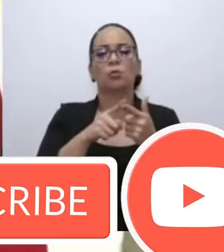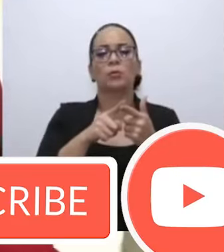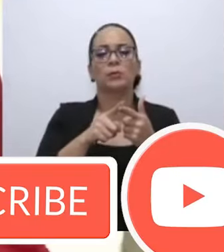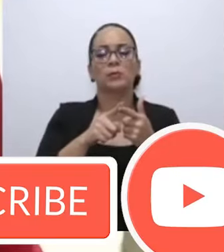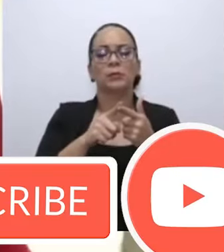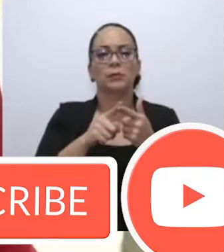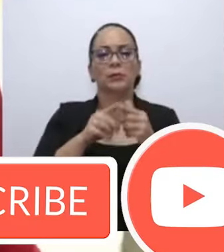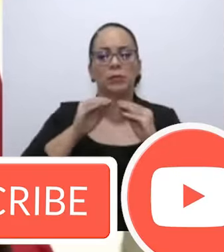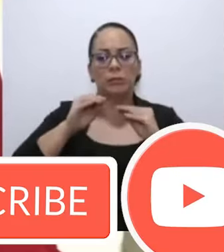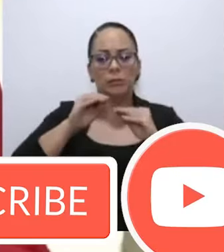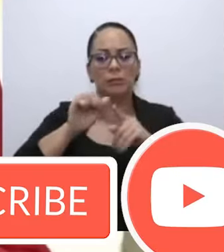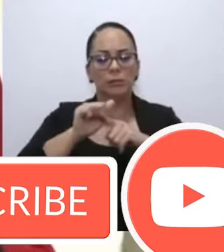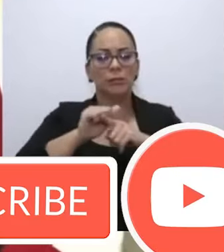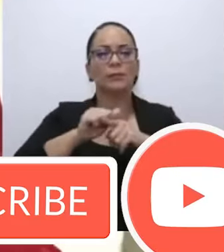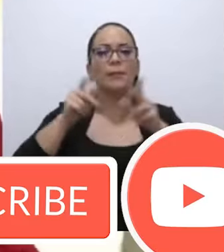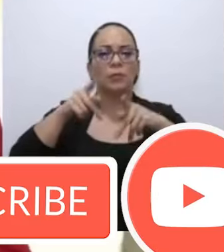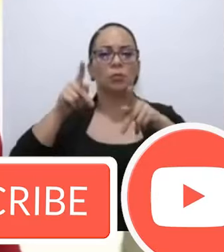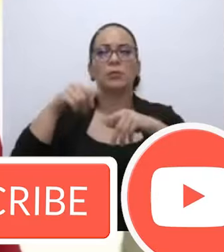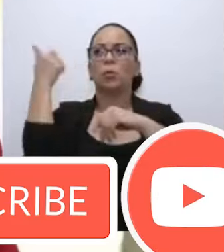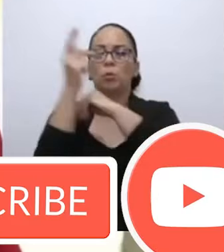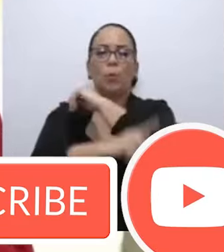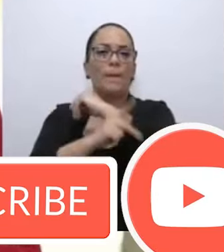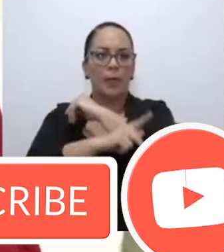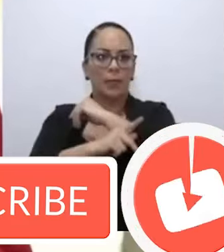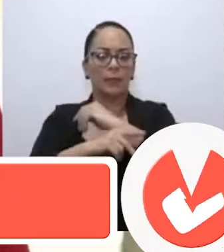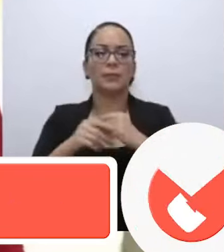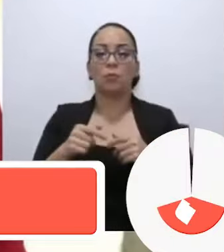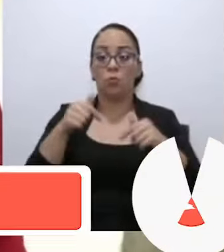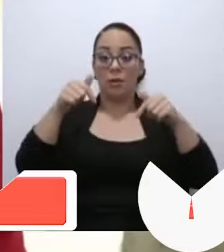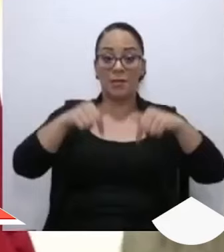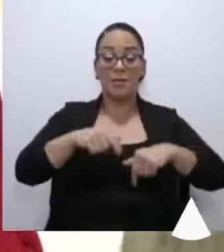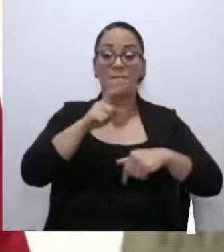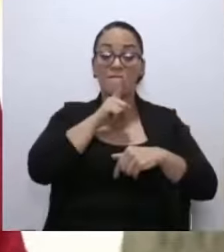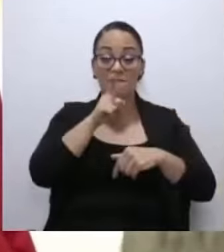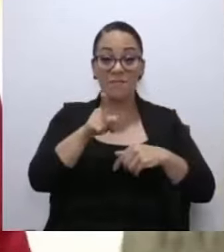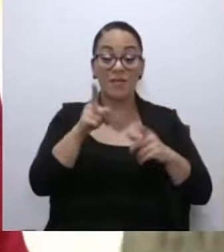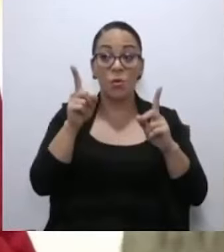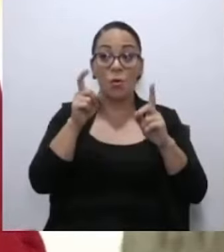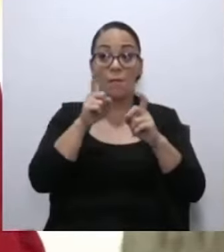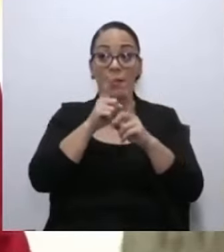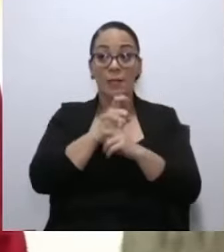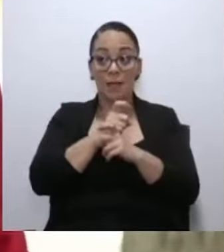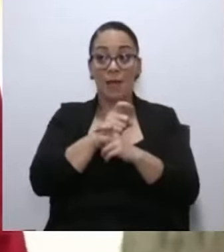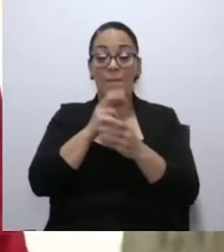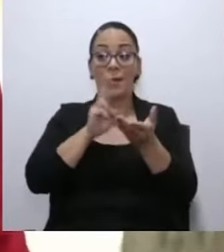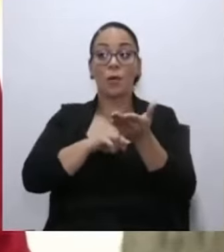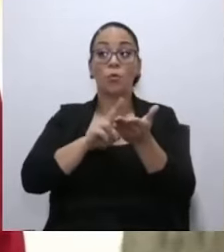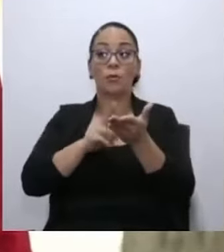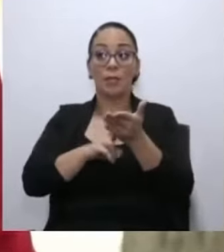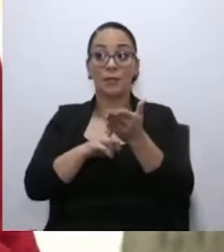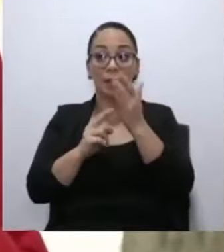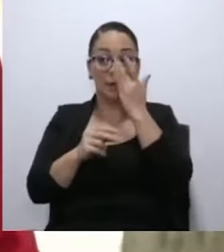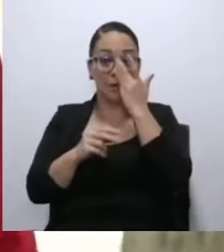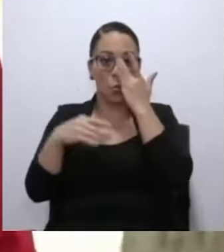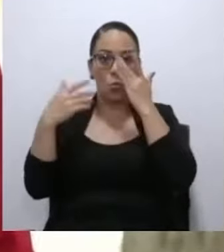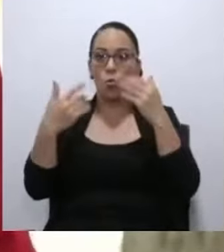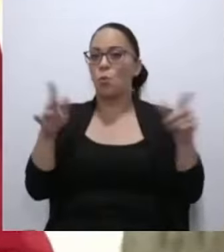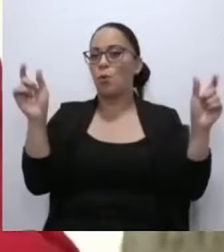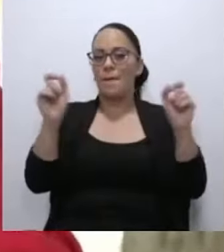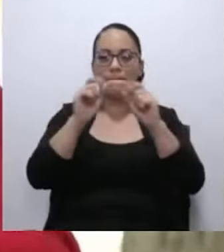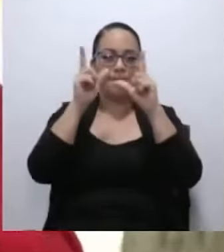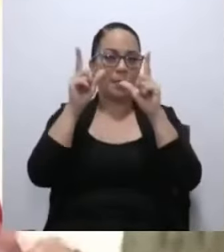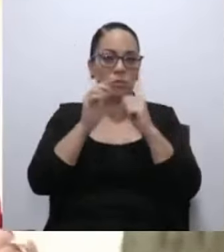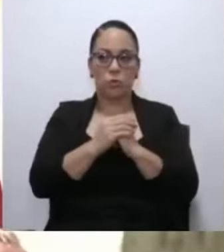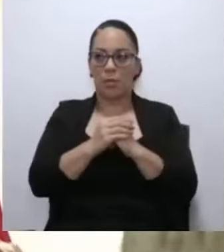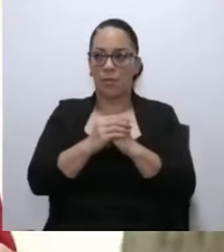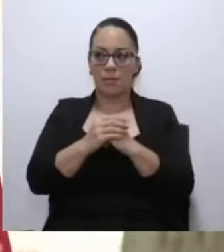exterior, porque aquí realmente la complejidad para llenar el faltante que tenemos es impresionante. Y lo